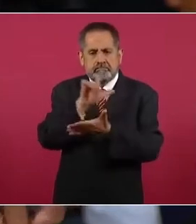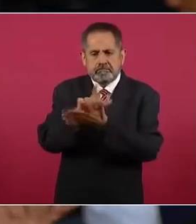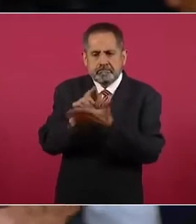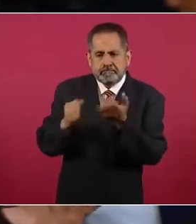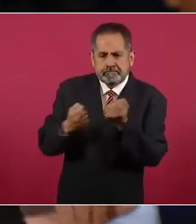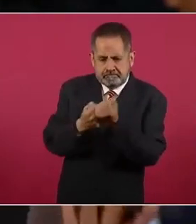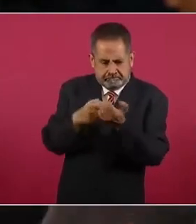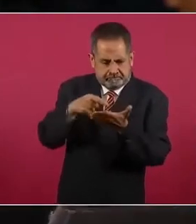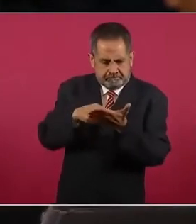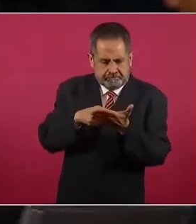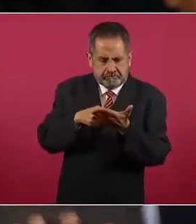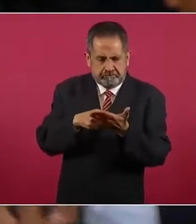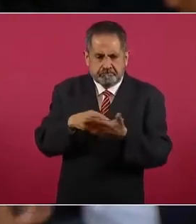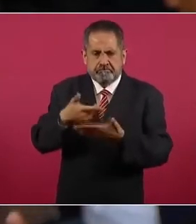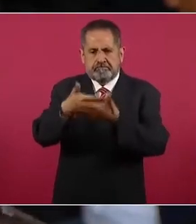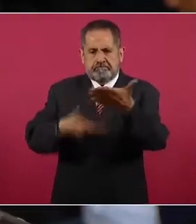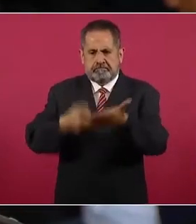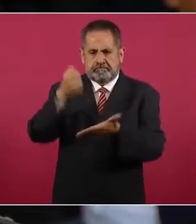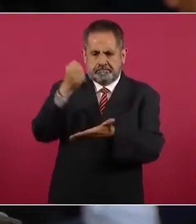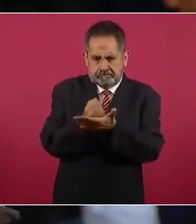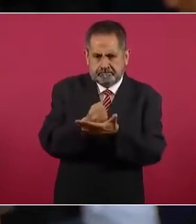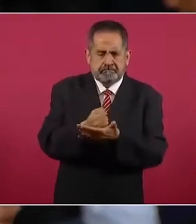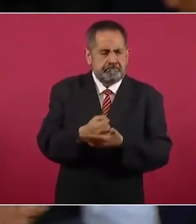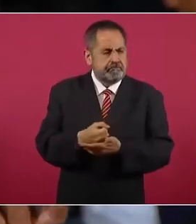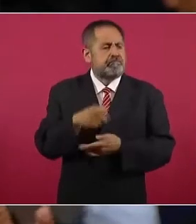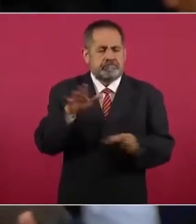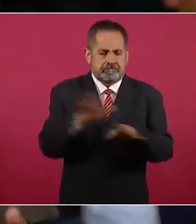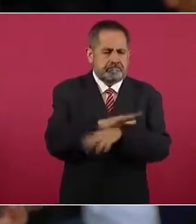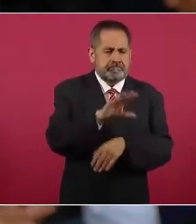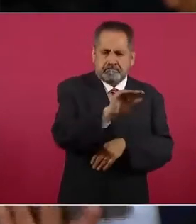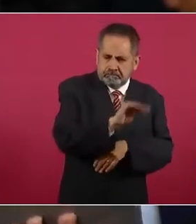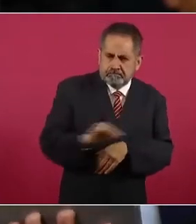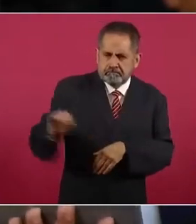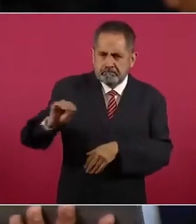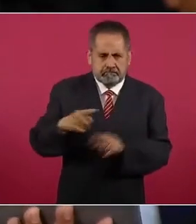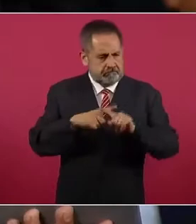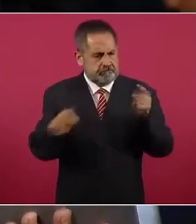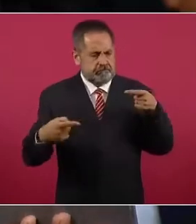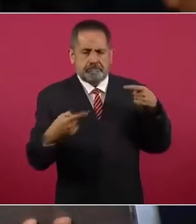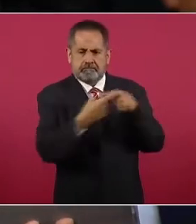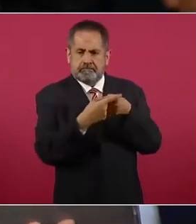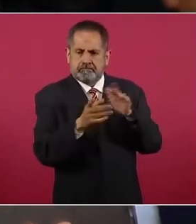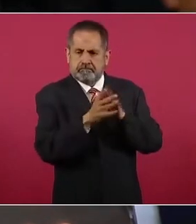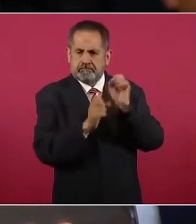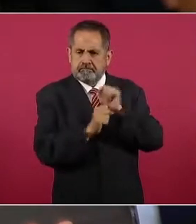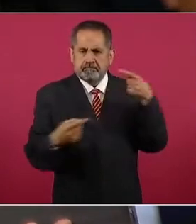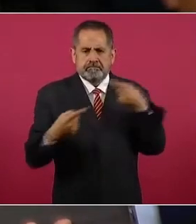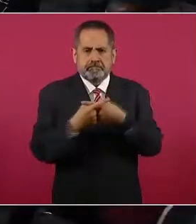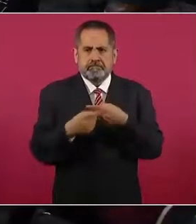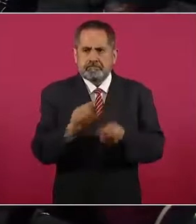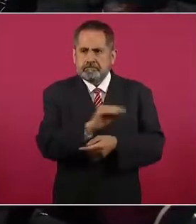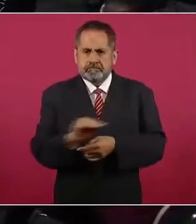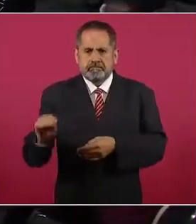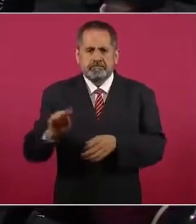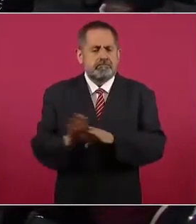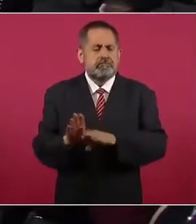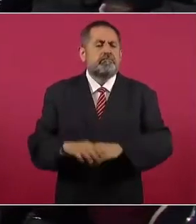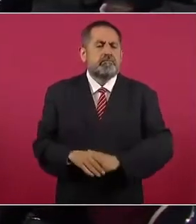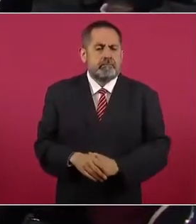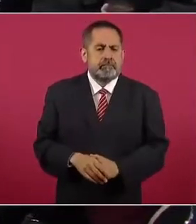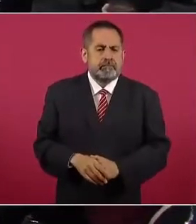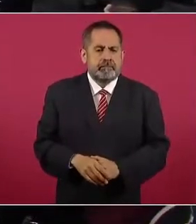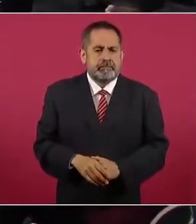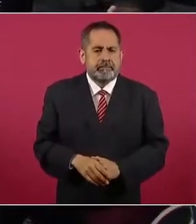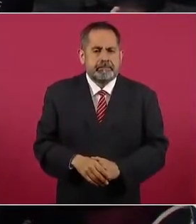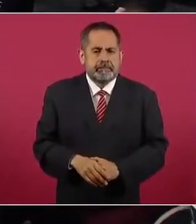para que mediante un decreto o una ley se pueda establecer cosas distintas a lo que establece la Constitución. Sí, vamos a